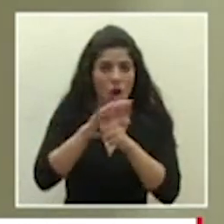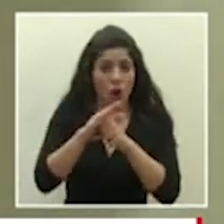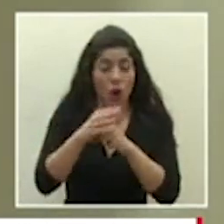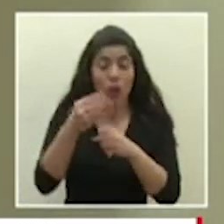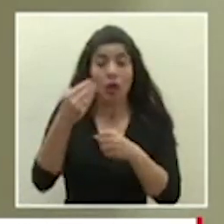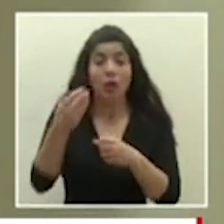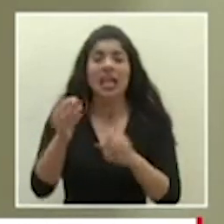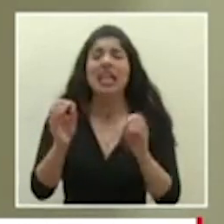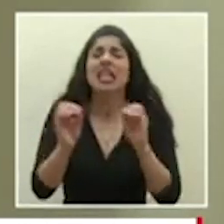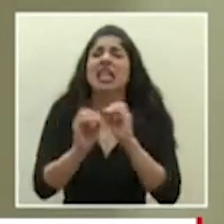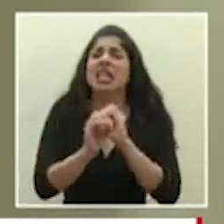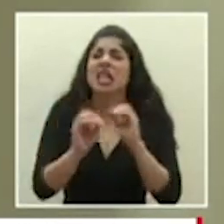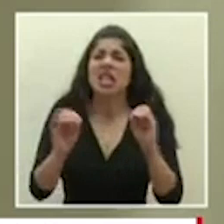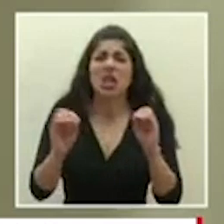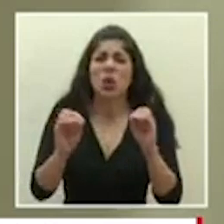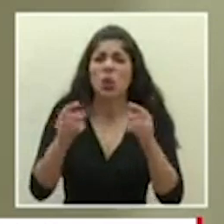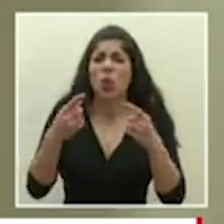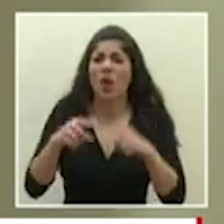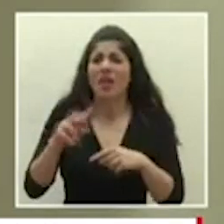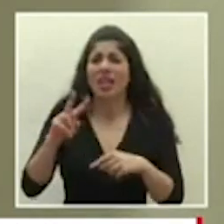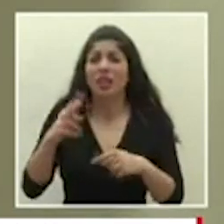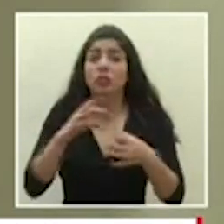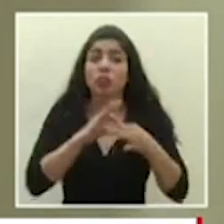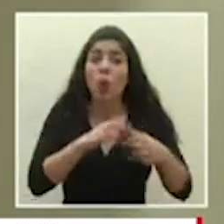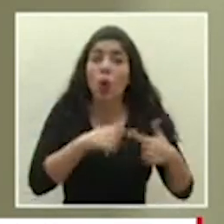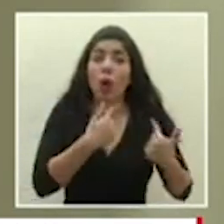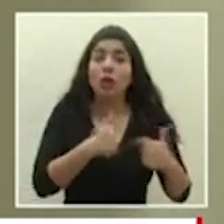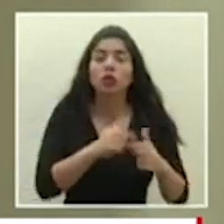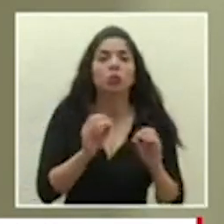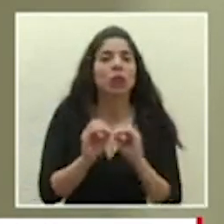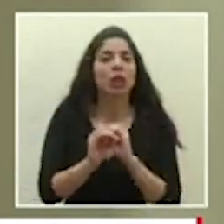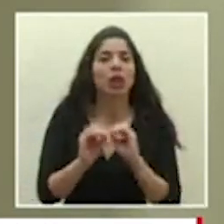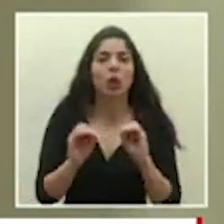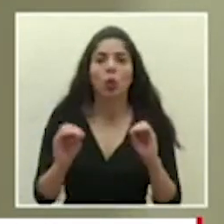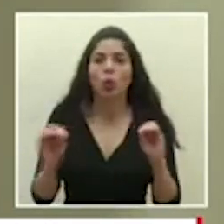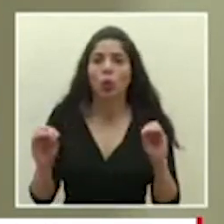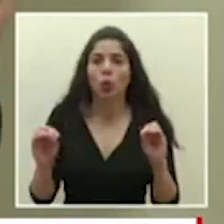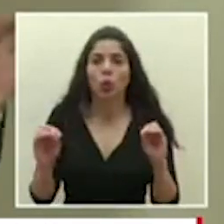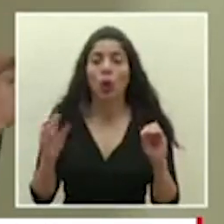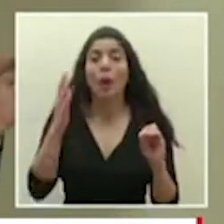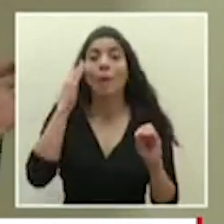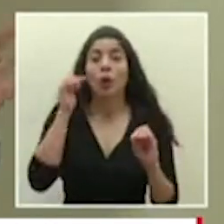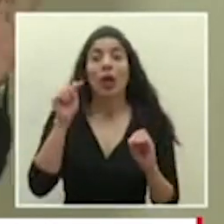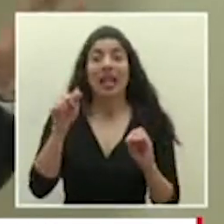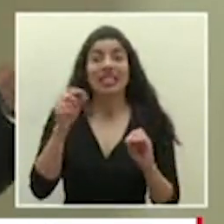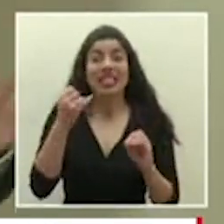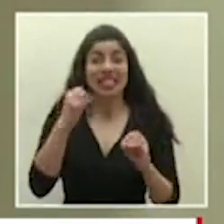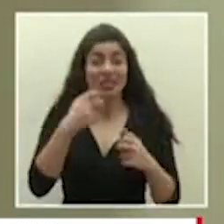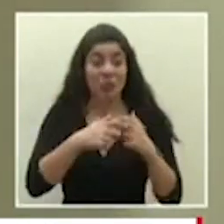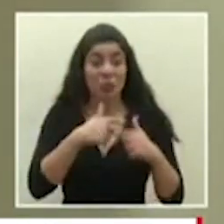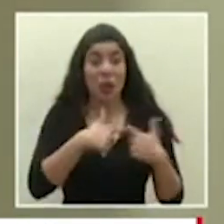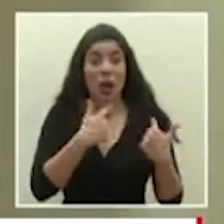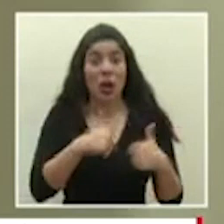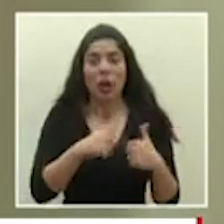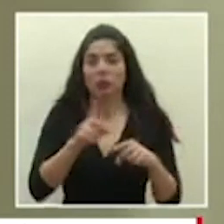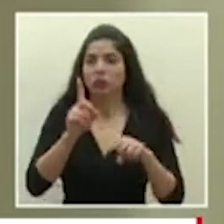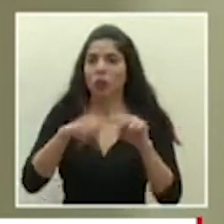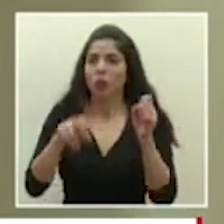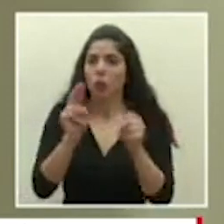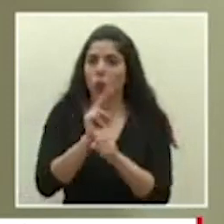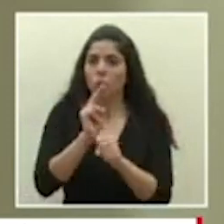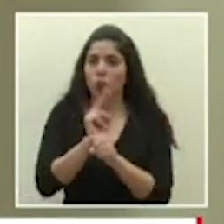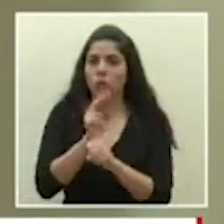reportado un efecto secundario cardiovascular porque esa es una contraindicación para el uso de